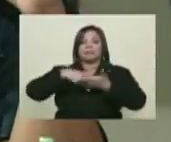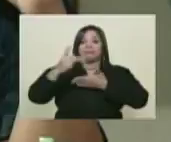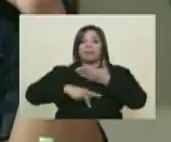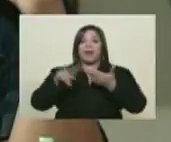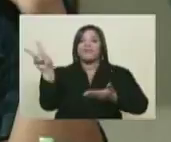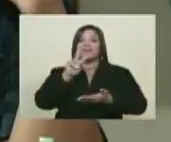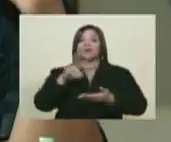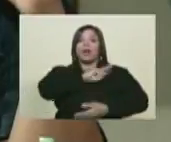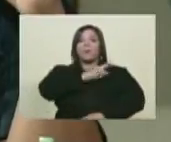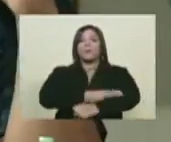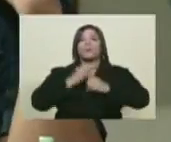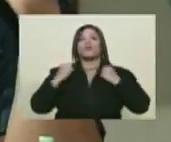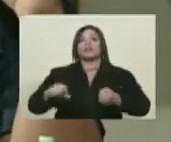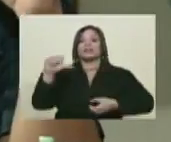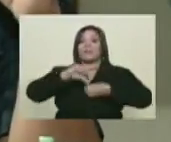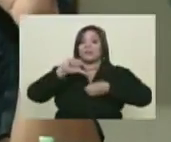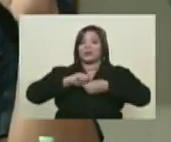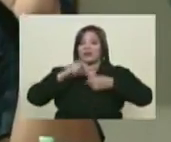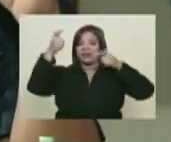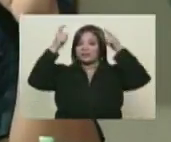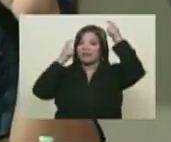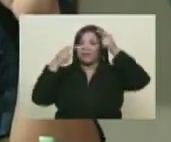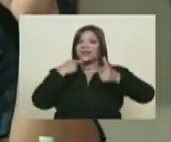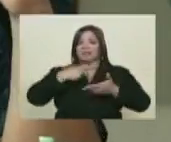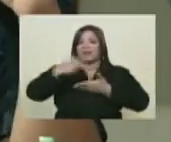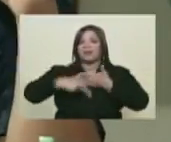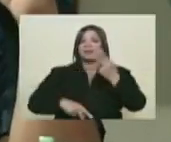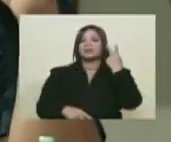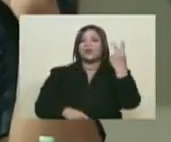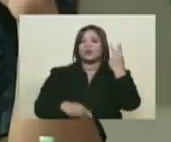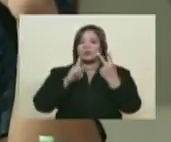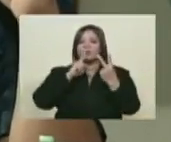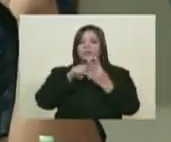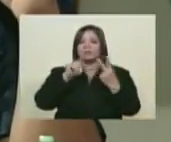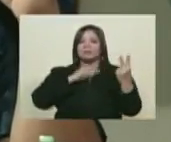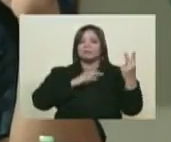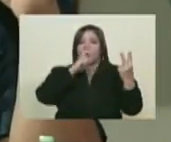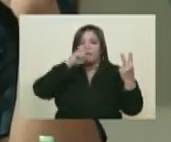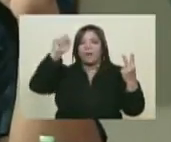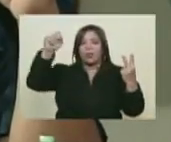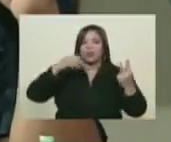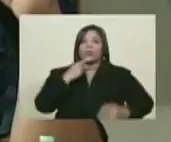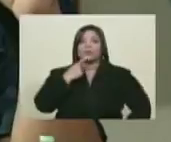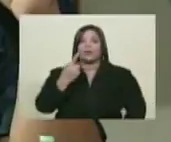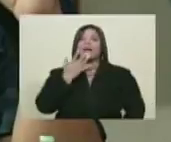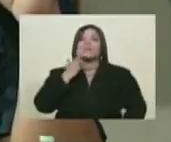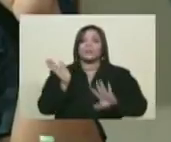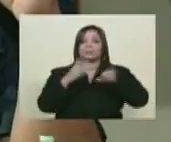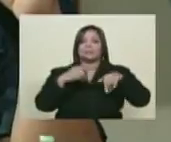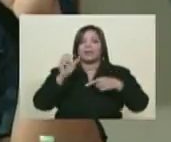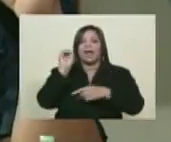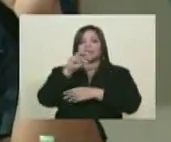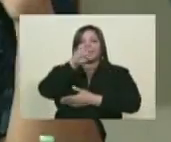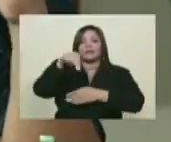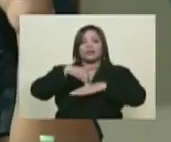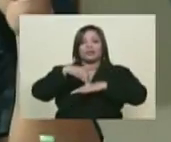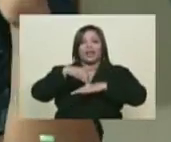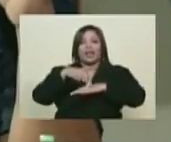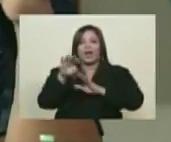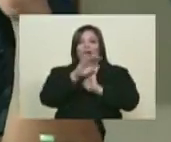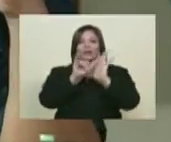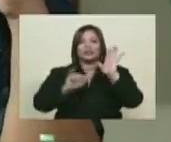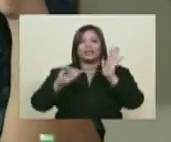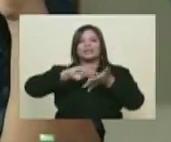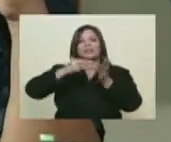la Venezuela potencia petrolera. El segundo punto de la convocatoria que hace el presidente Nicolás Maduro para la Asamblea Nacional Constituyente